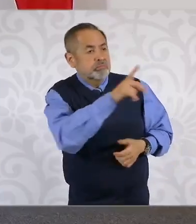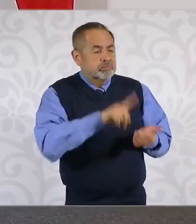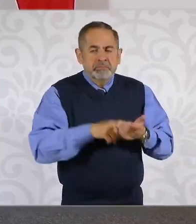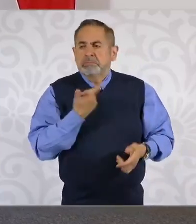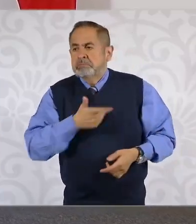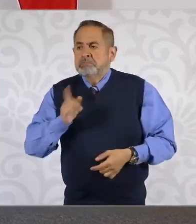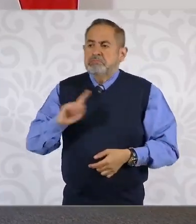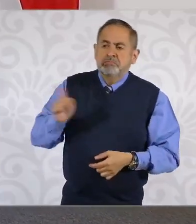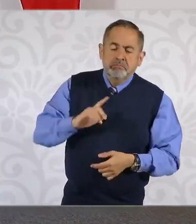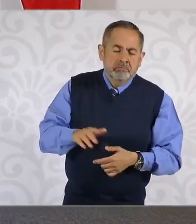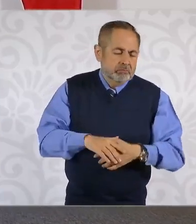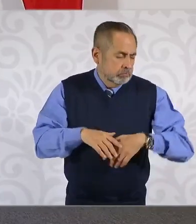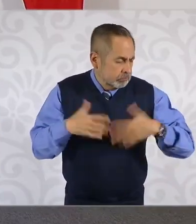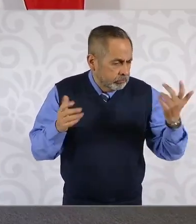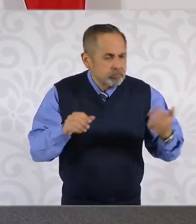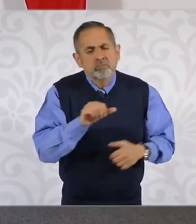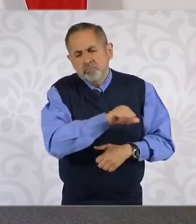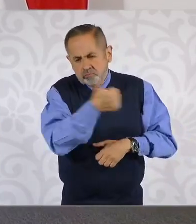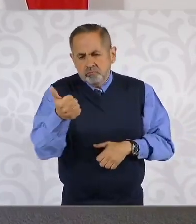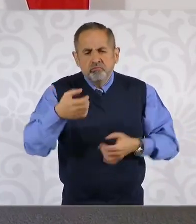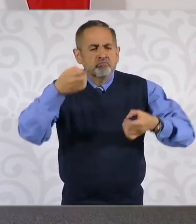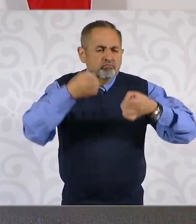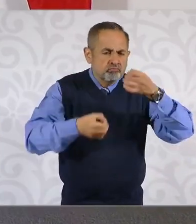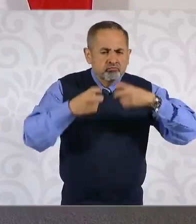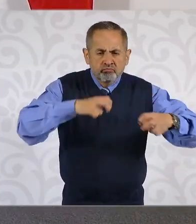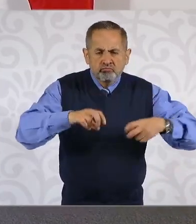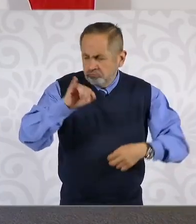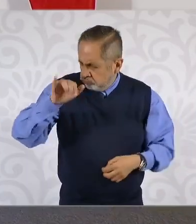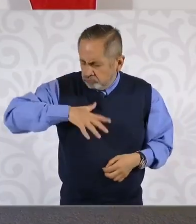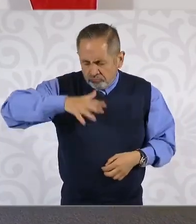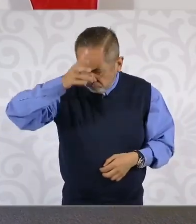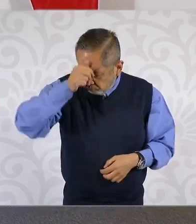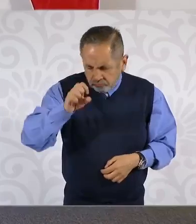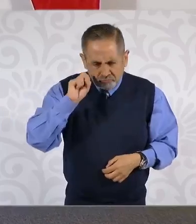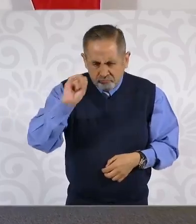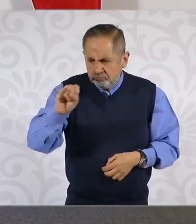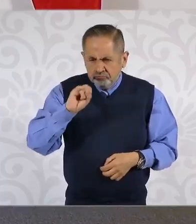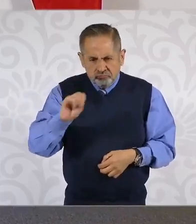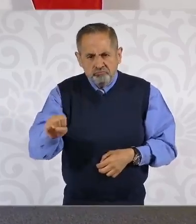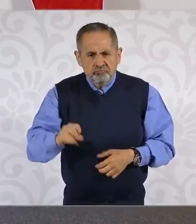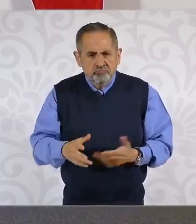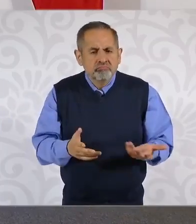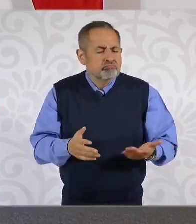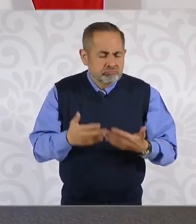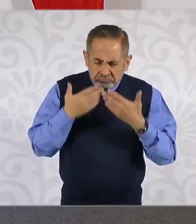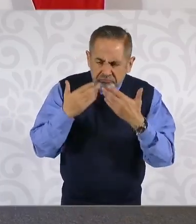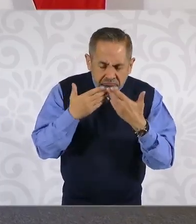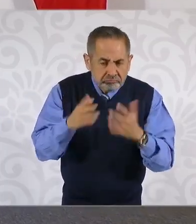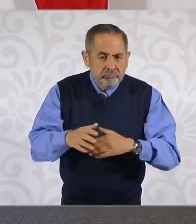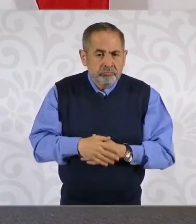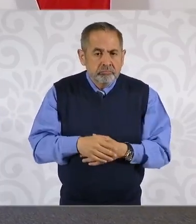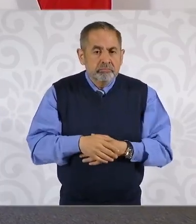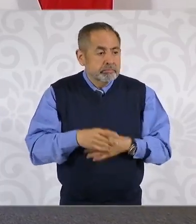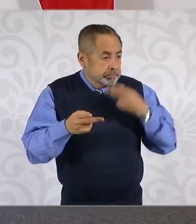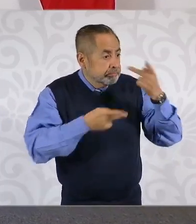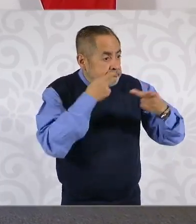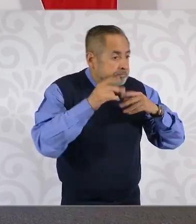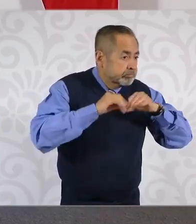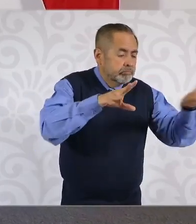Hay otros jueces que sí están de acuerdo. Hay que decirlo, que por cierto les dan muy poco espacio